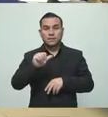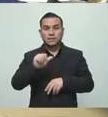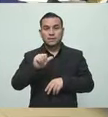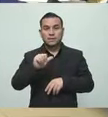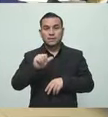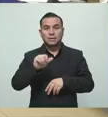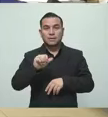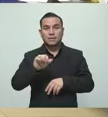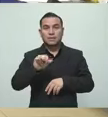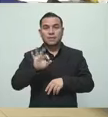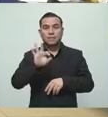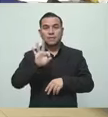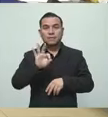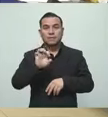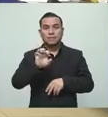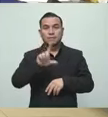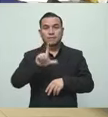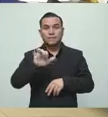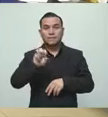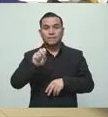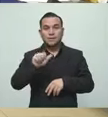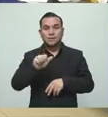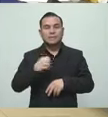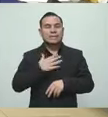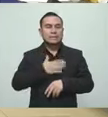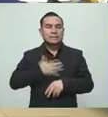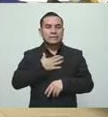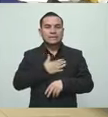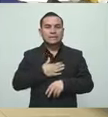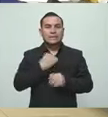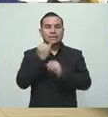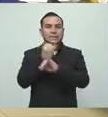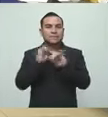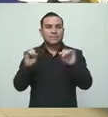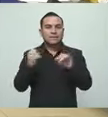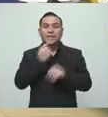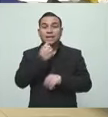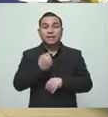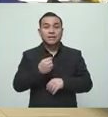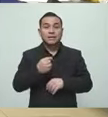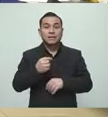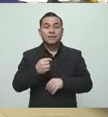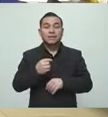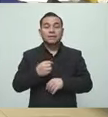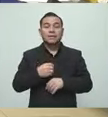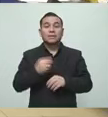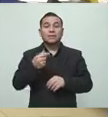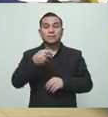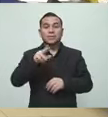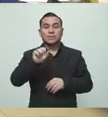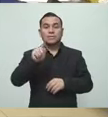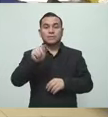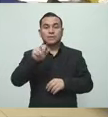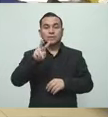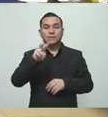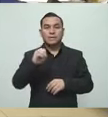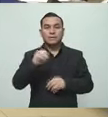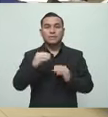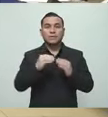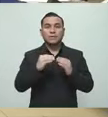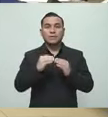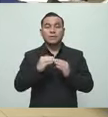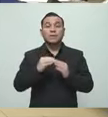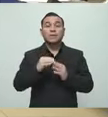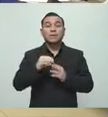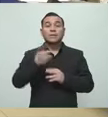A los diputados independientes, Milena Mayorga, Gustavo Escalante y la diputada de Arenas